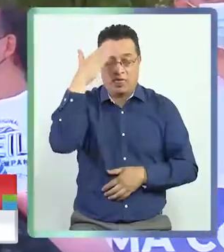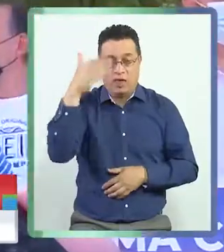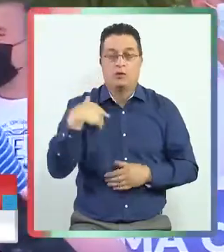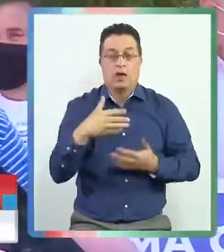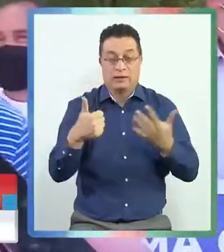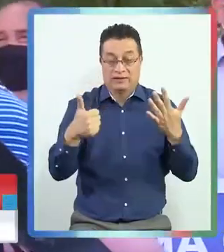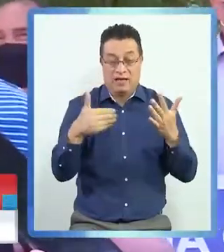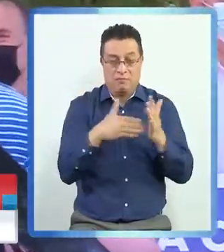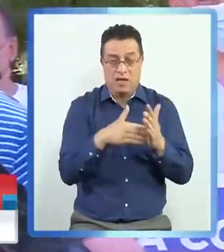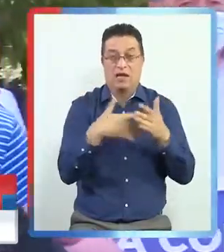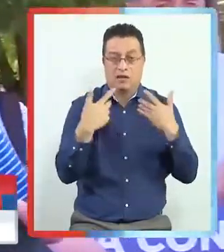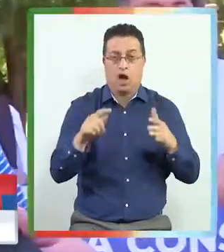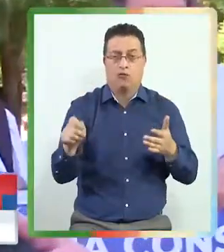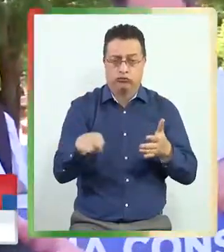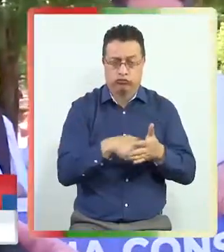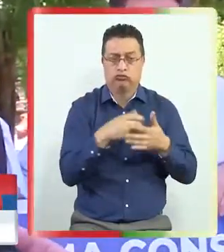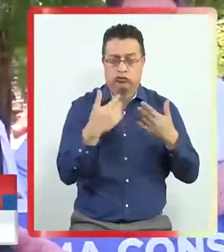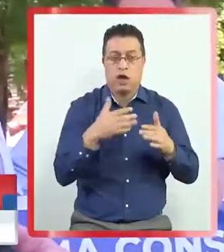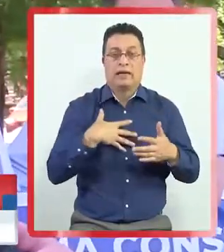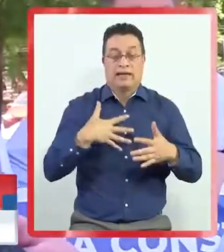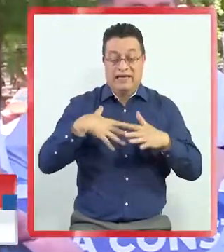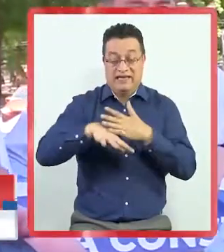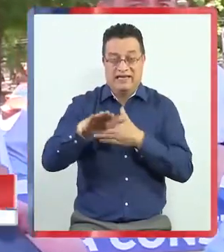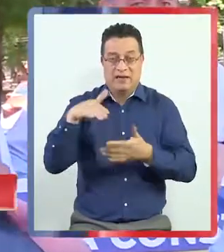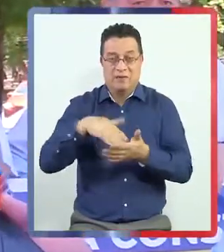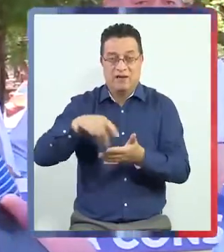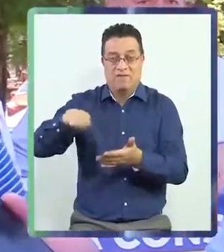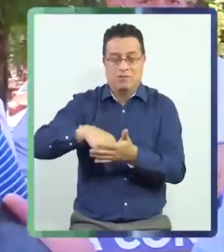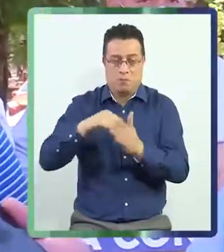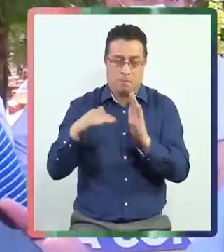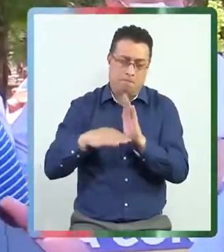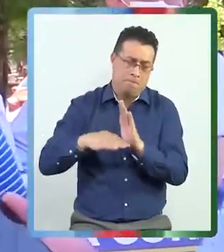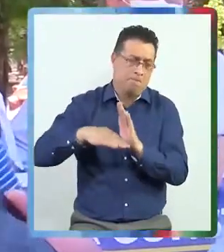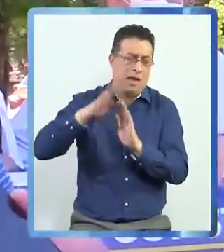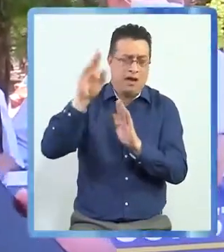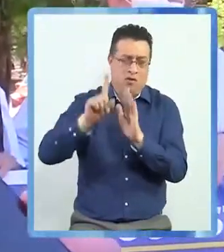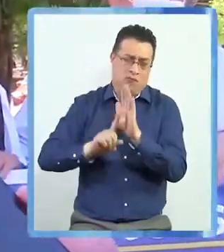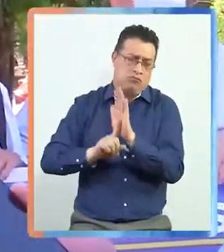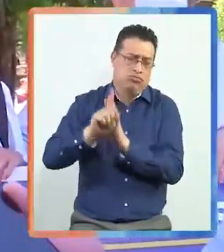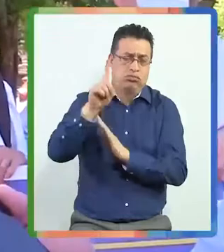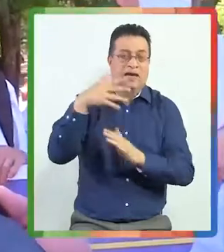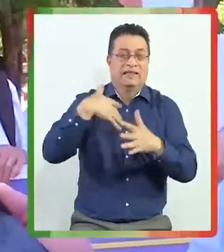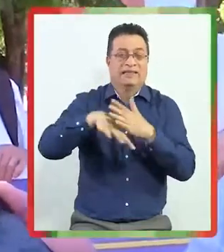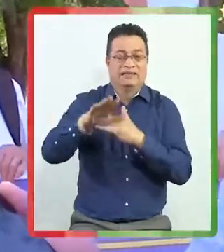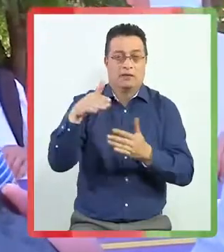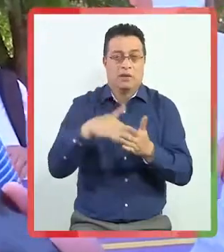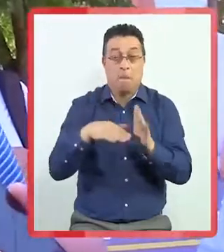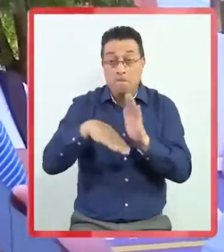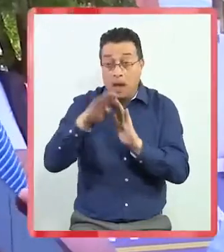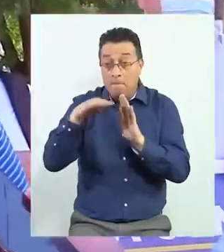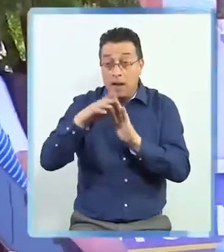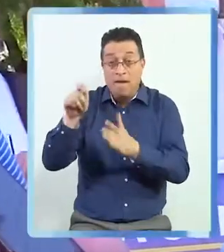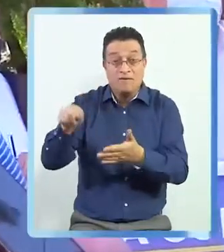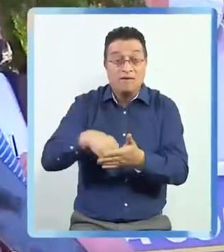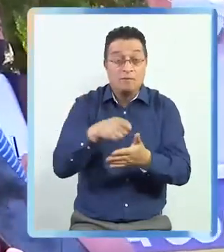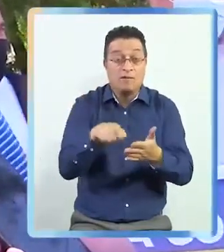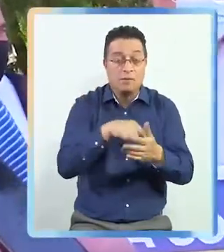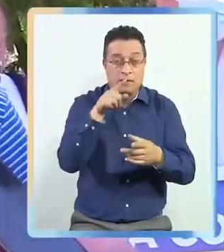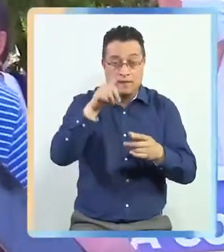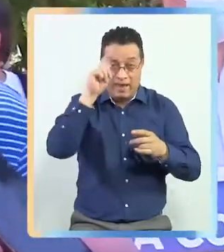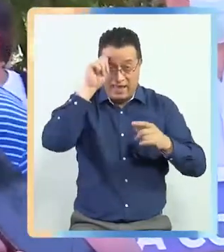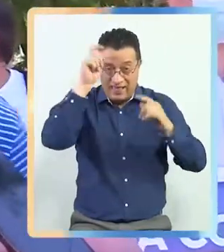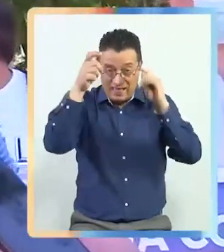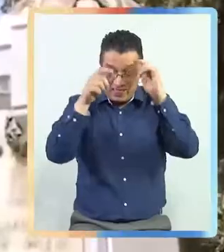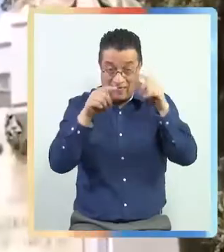estamos a punto de pasar a las 6.000, y no solamente queremos llegar a las 15.000, sino que ojalá que podamos pasar por amplia margen las 15.000. Mientras más firmas, esta